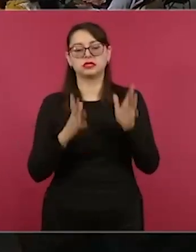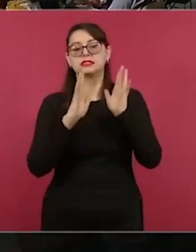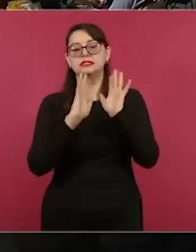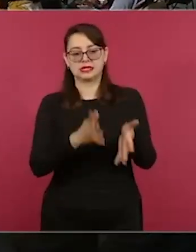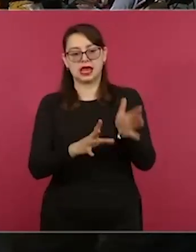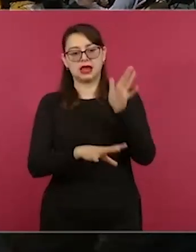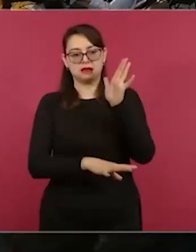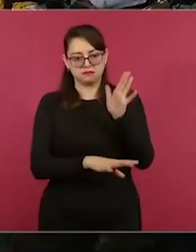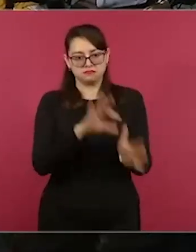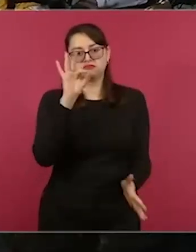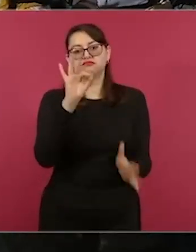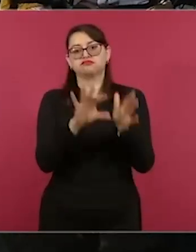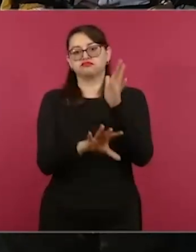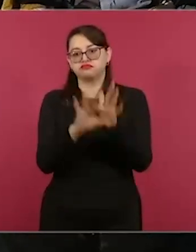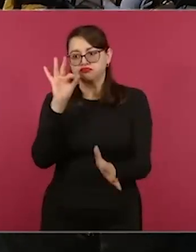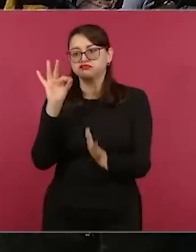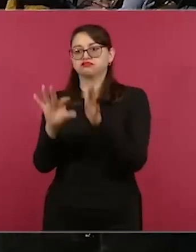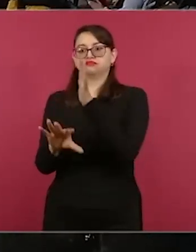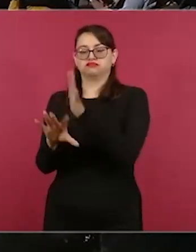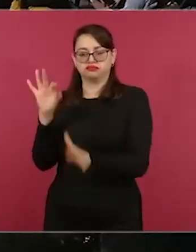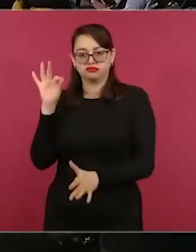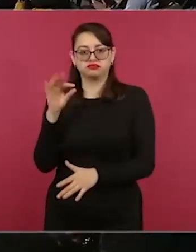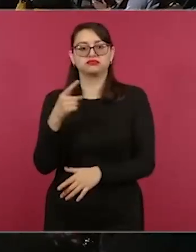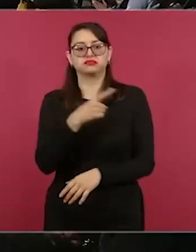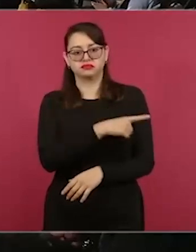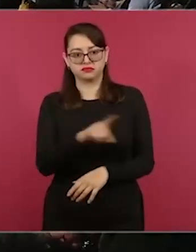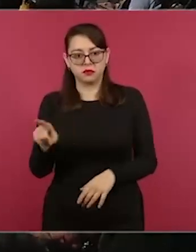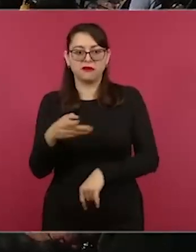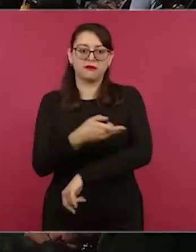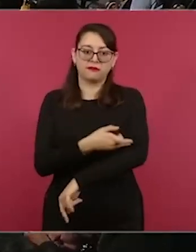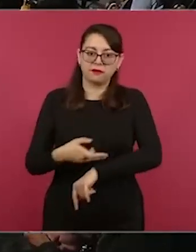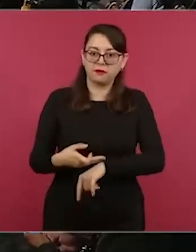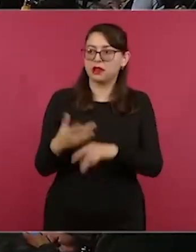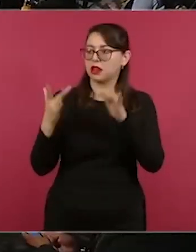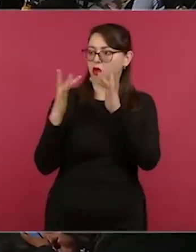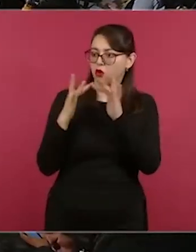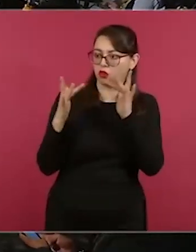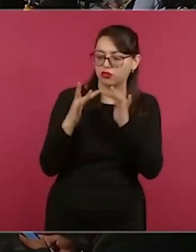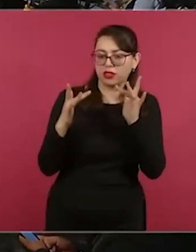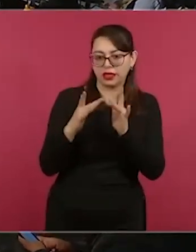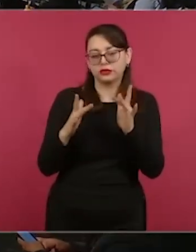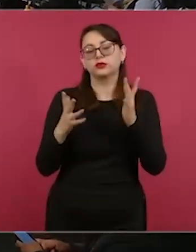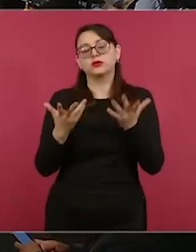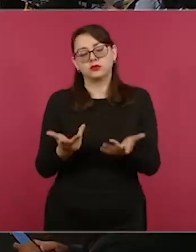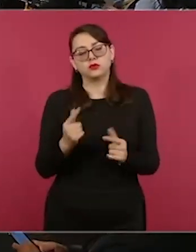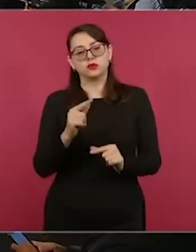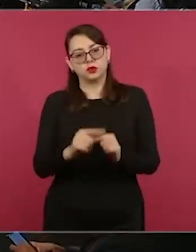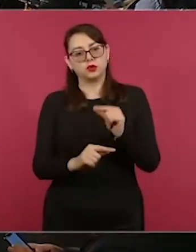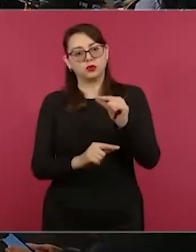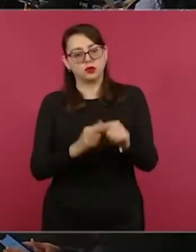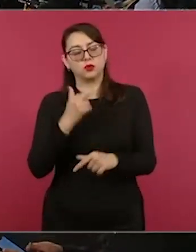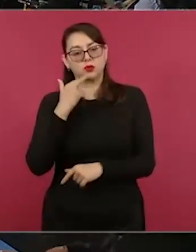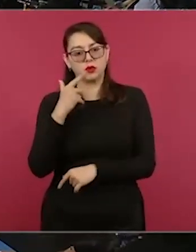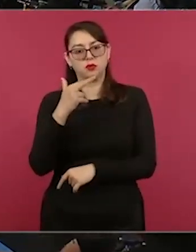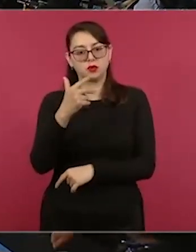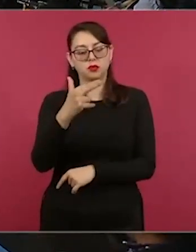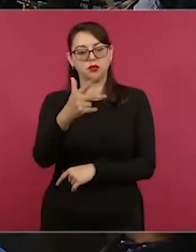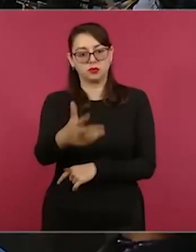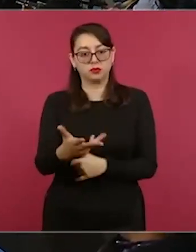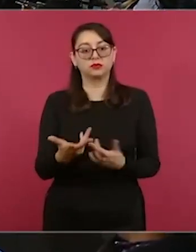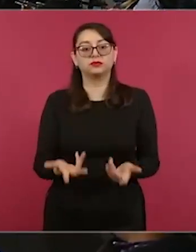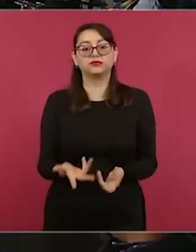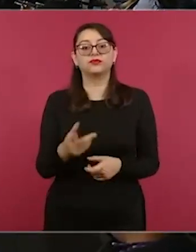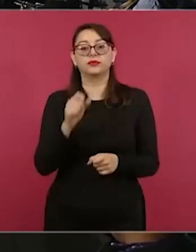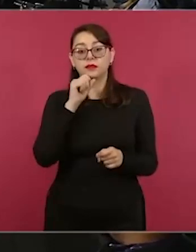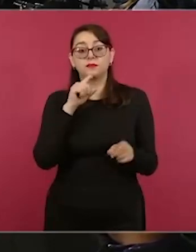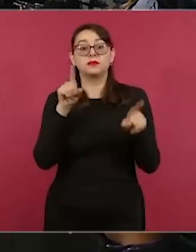Entonces, ya se está atendiendo, también ya se están sumando elementos de la Fiscalía General de la Ciudad de